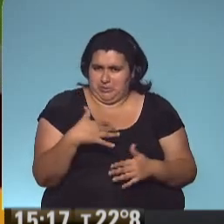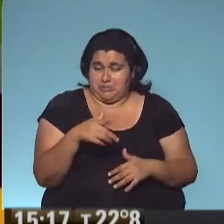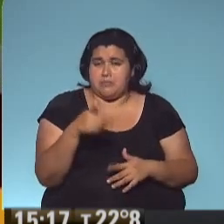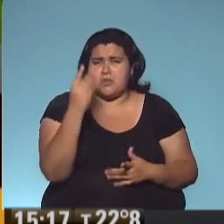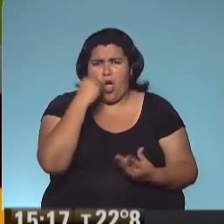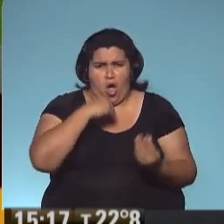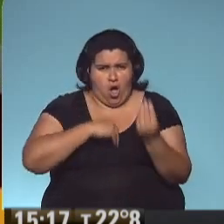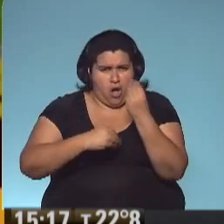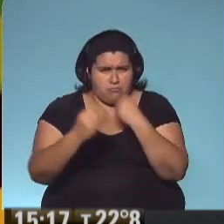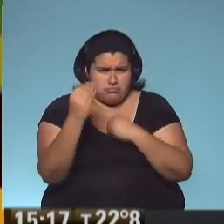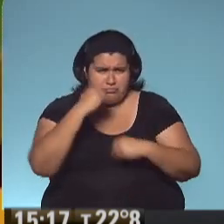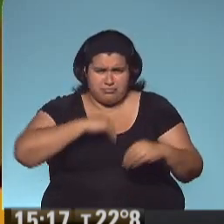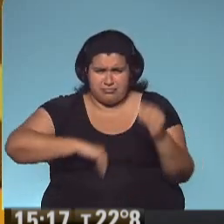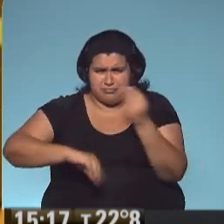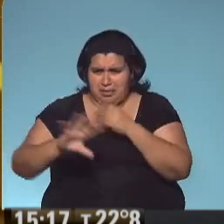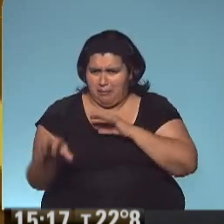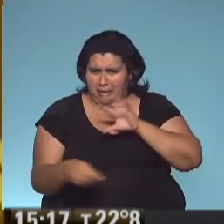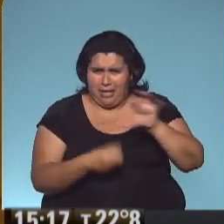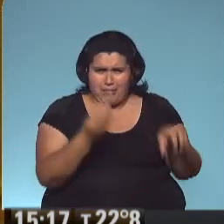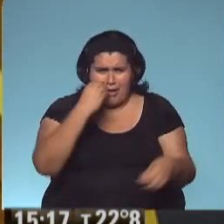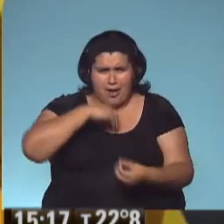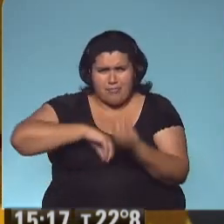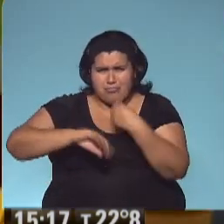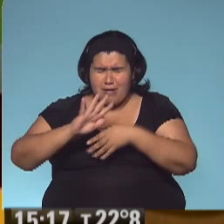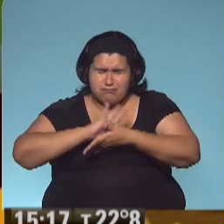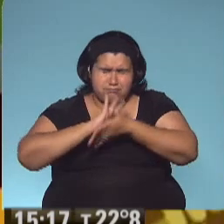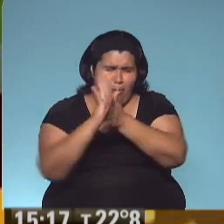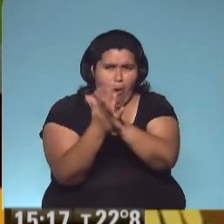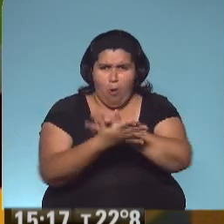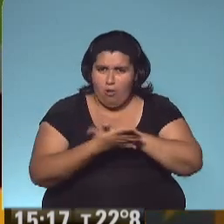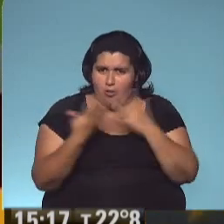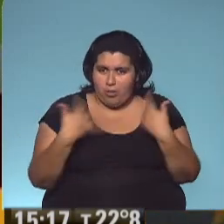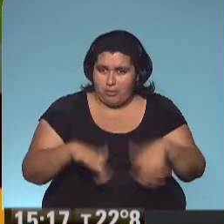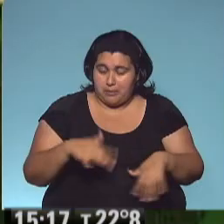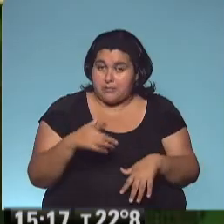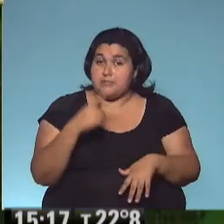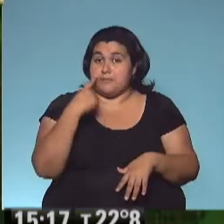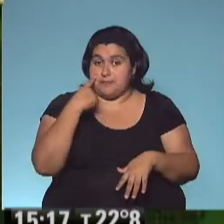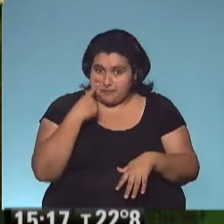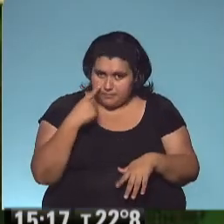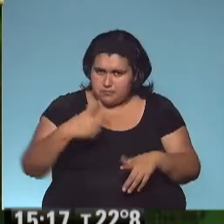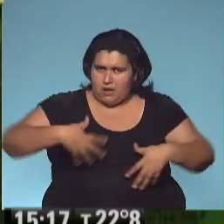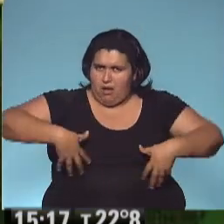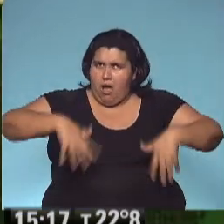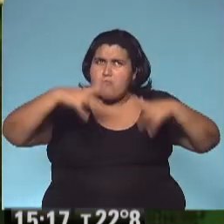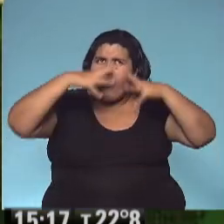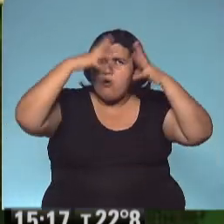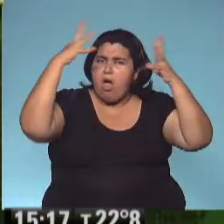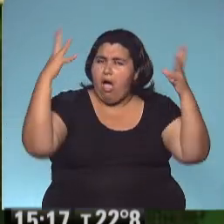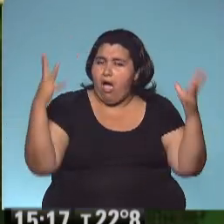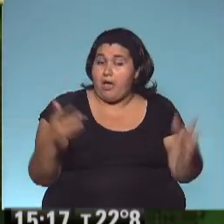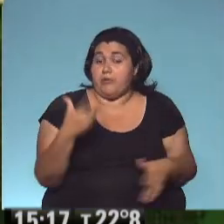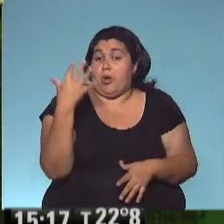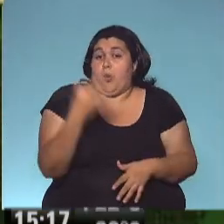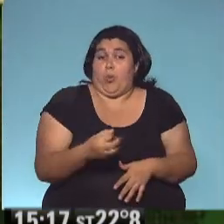comió y comió. Se lo comió todo. Tengan en cuenta que los ogrontes son muy grandes. Y este era